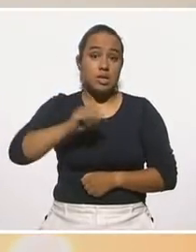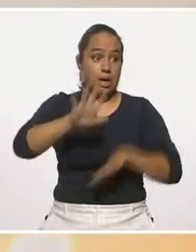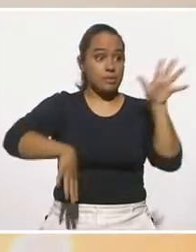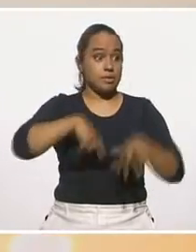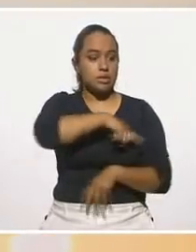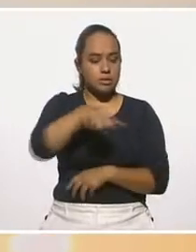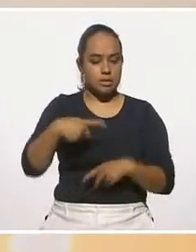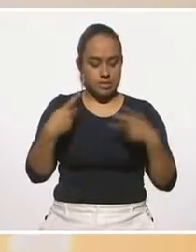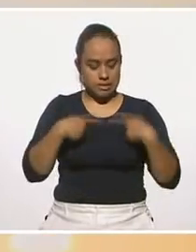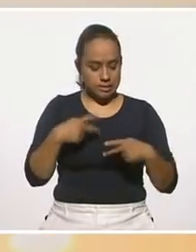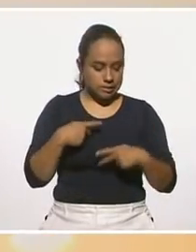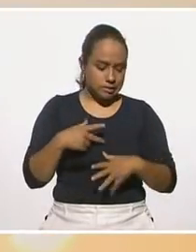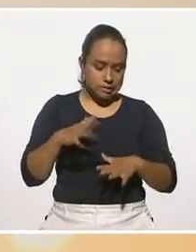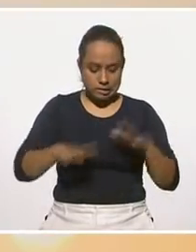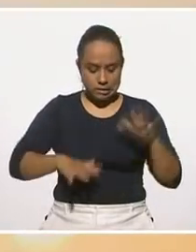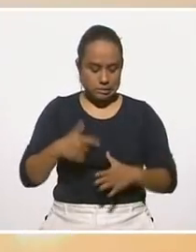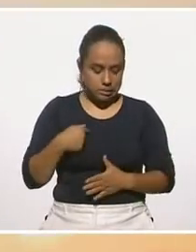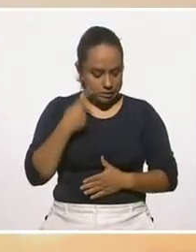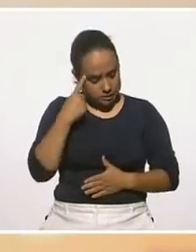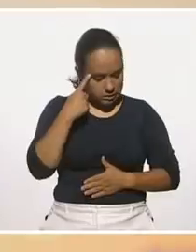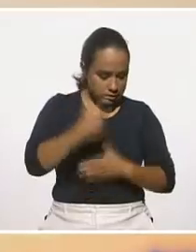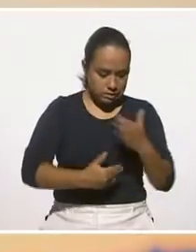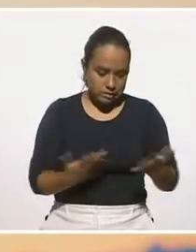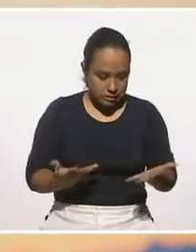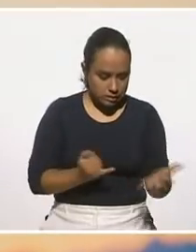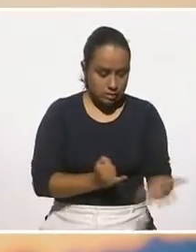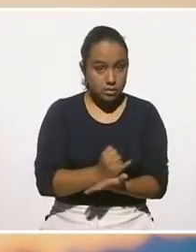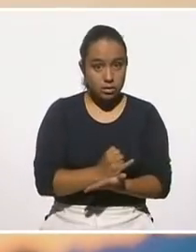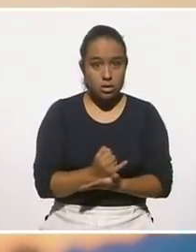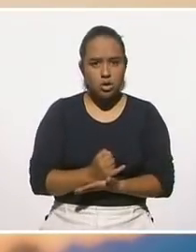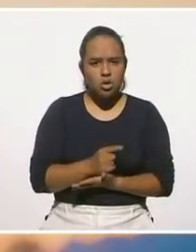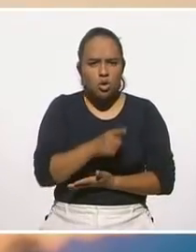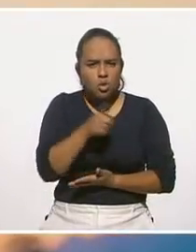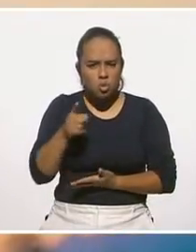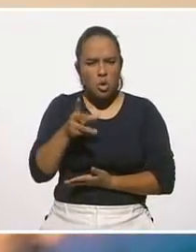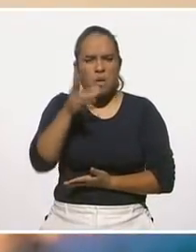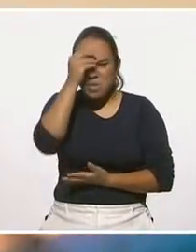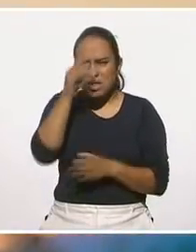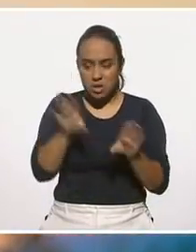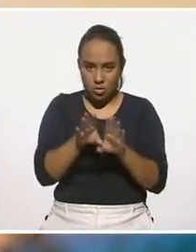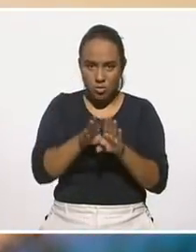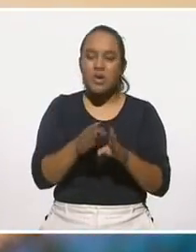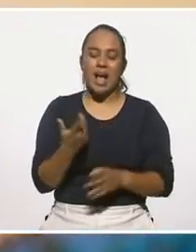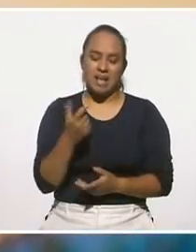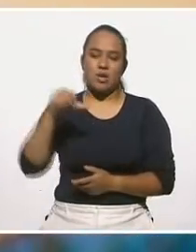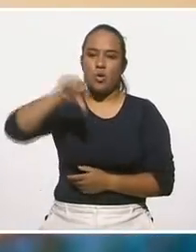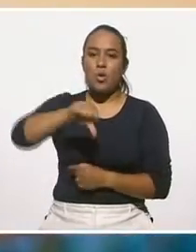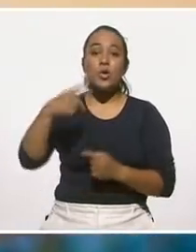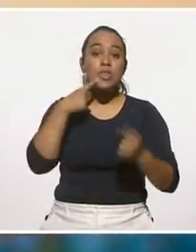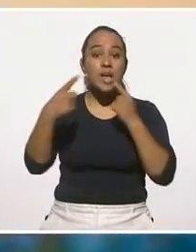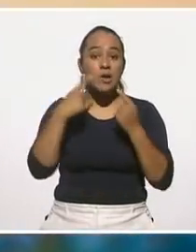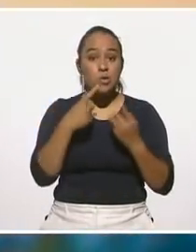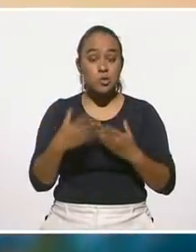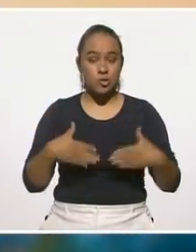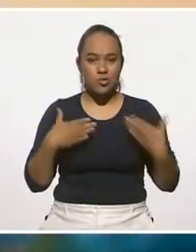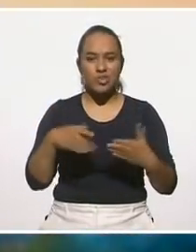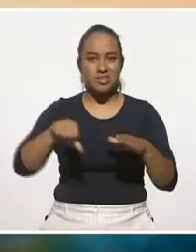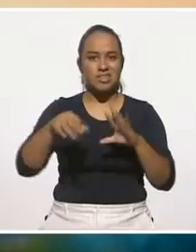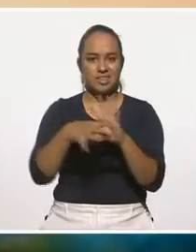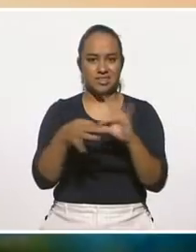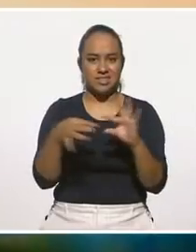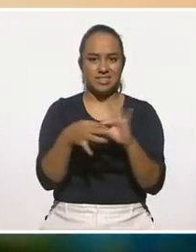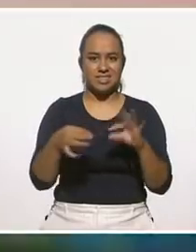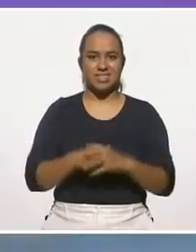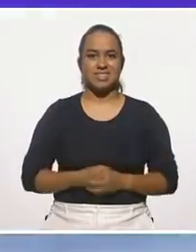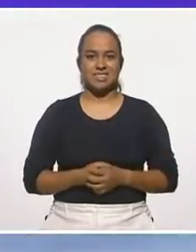personas a tomar una serie de pasos. ¿Te gustaría aprender? Pues quédate hoy, aquí en Diálogos en Confianza.